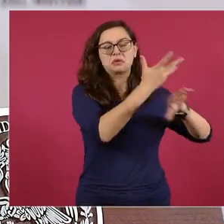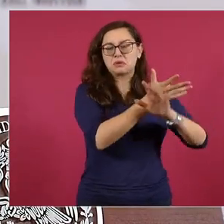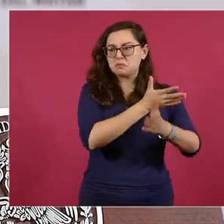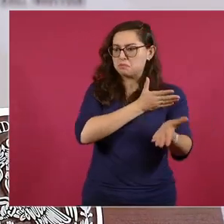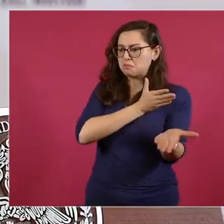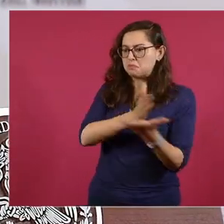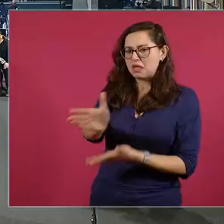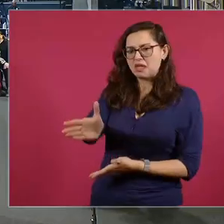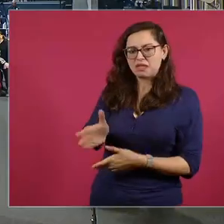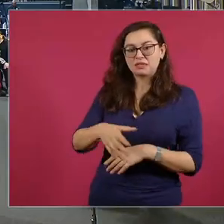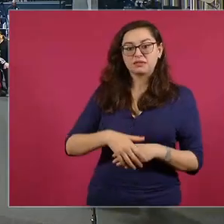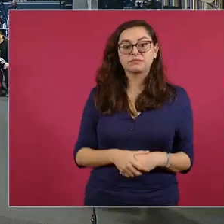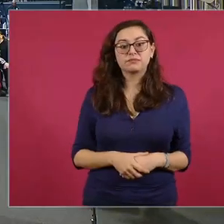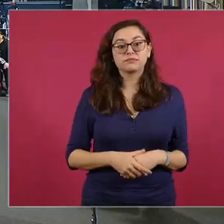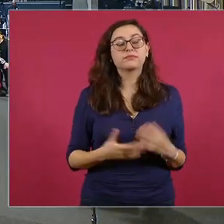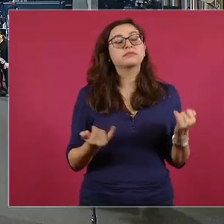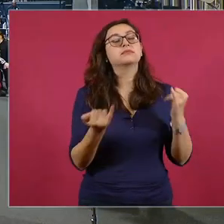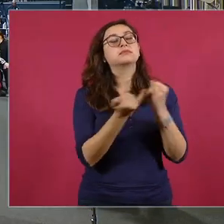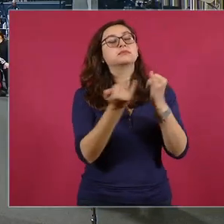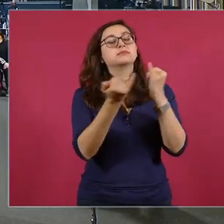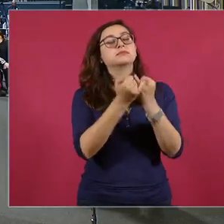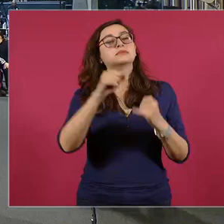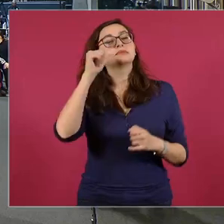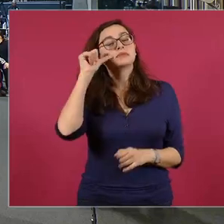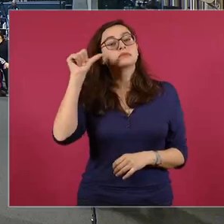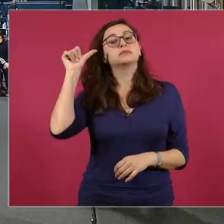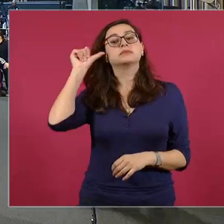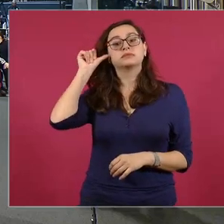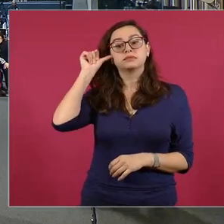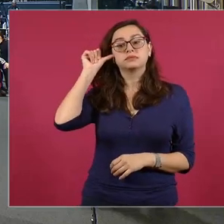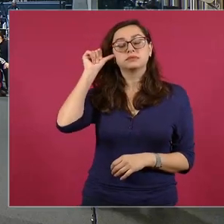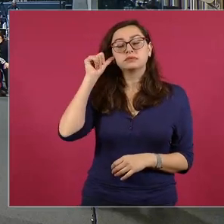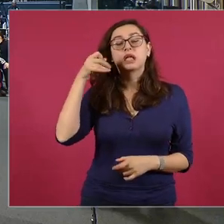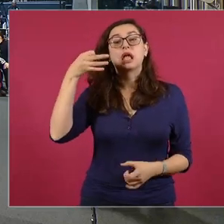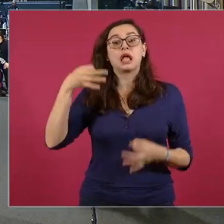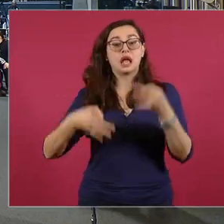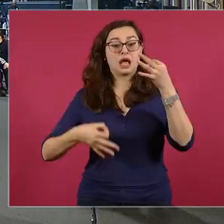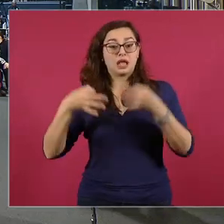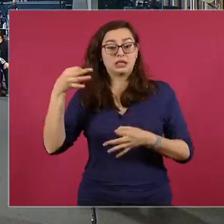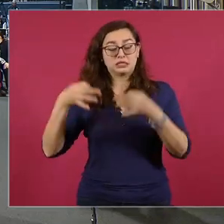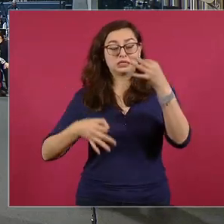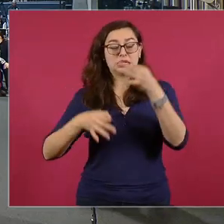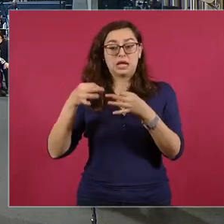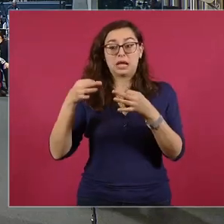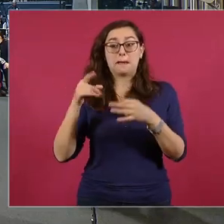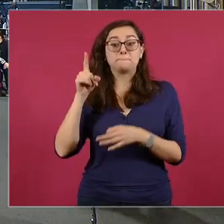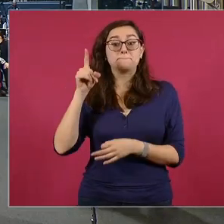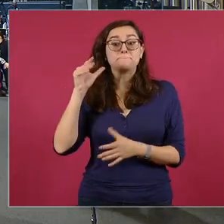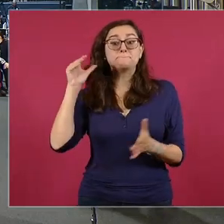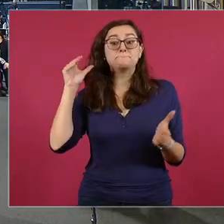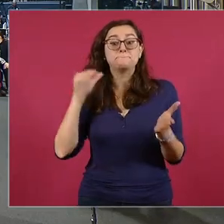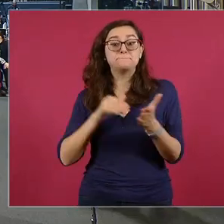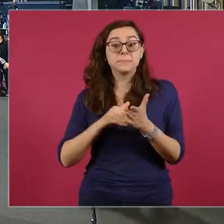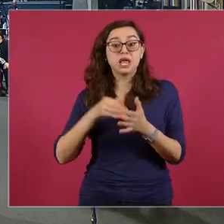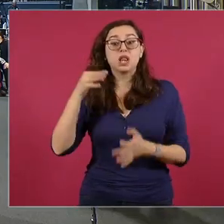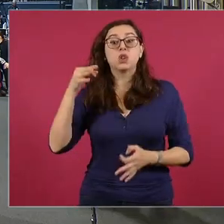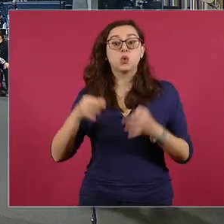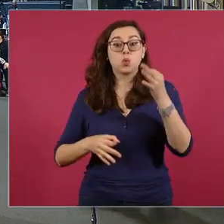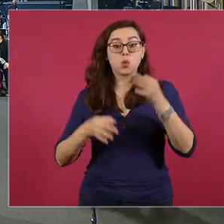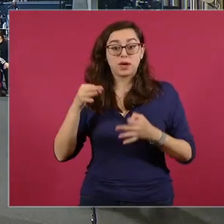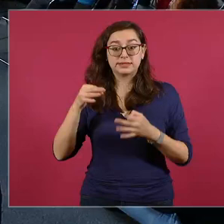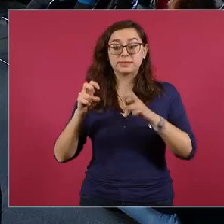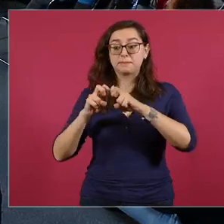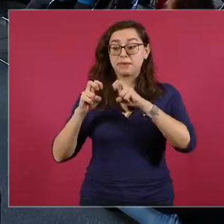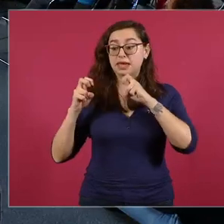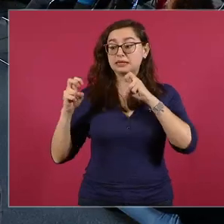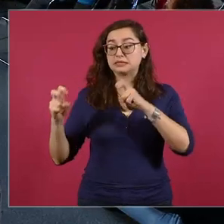ayer hubo una conferencia por parte de jueces y más de mil jueces y magistrados precisamente pidieron a la